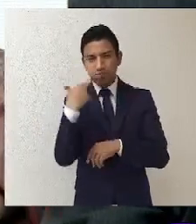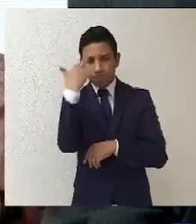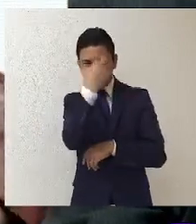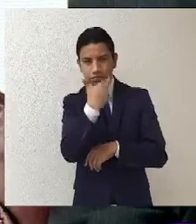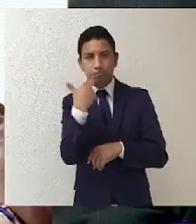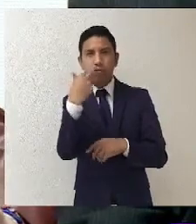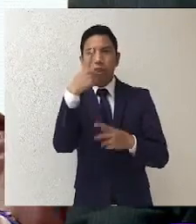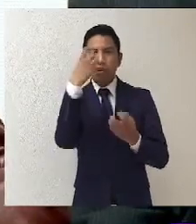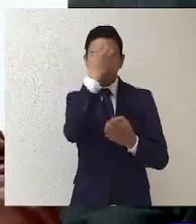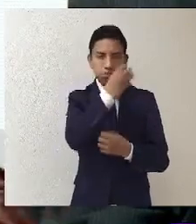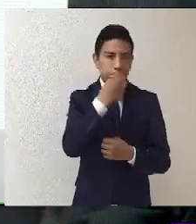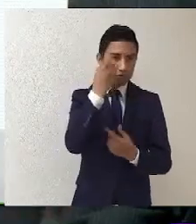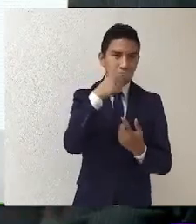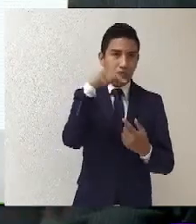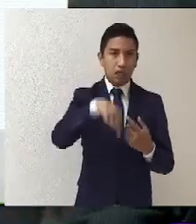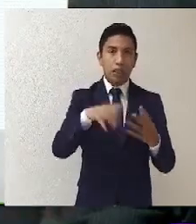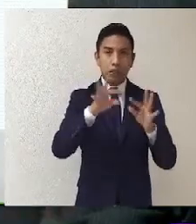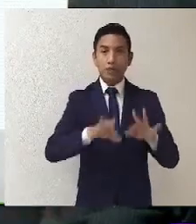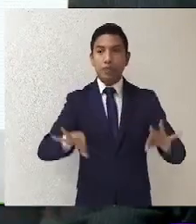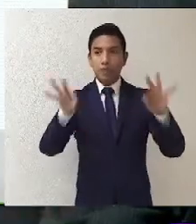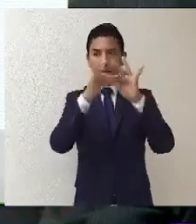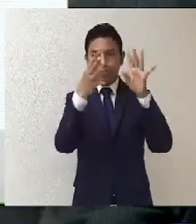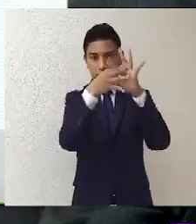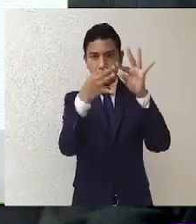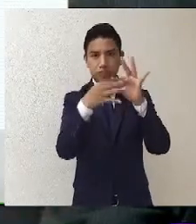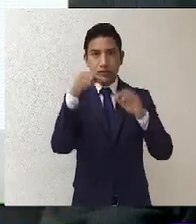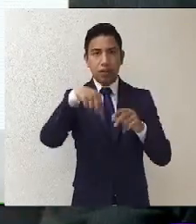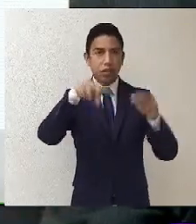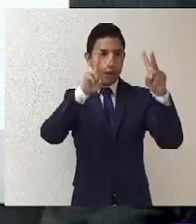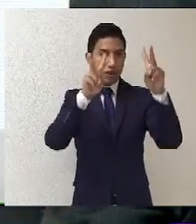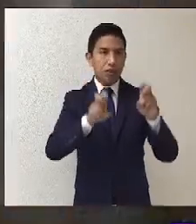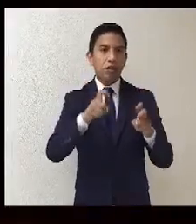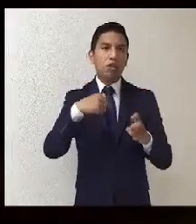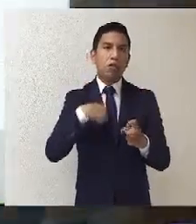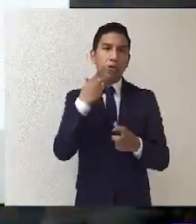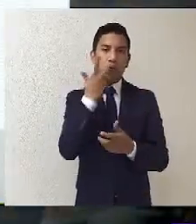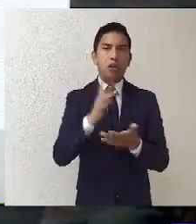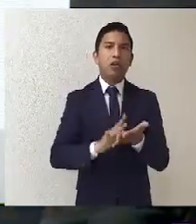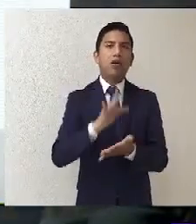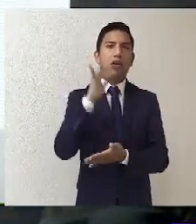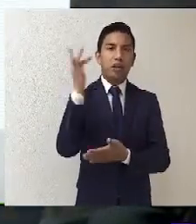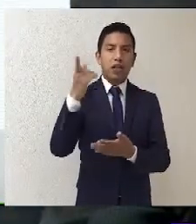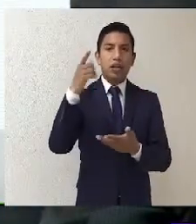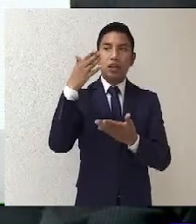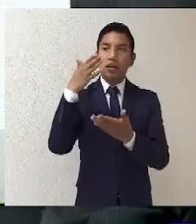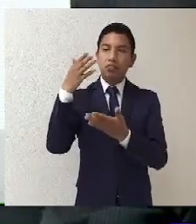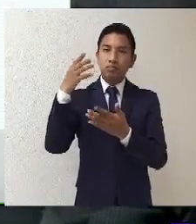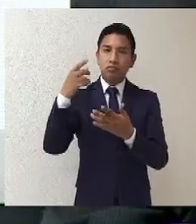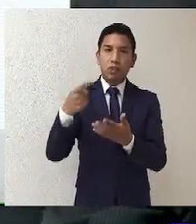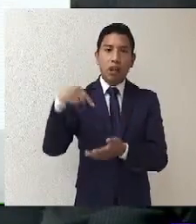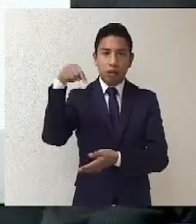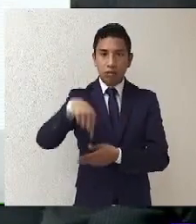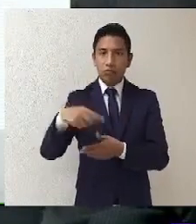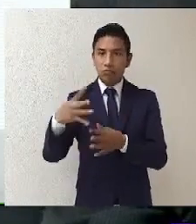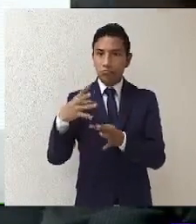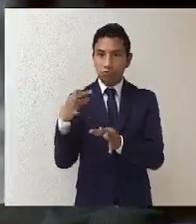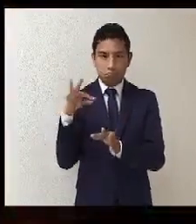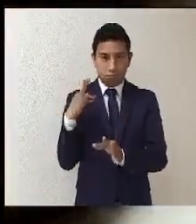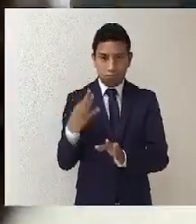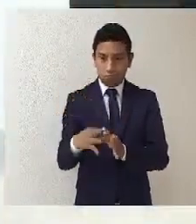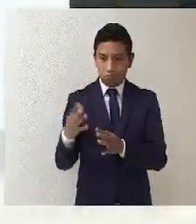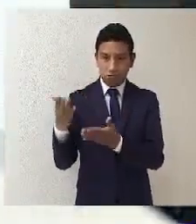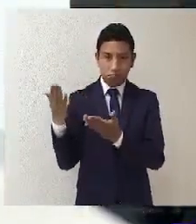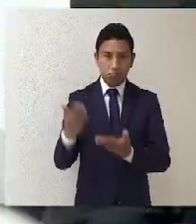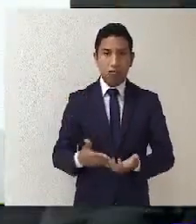muy relevante para el Estado de Durango. Pues no me queda más que agradecerle su presencia y es un gusto